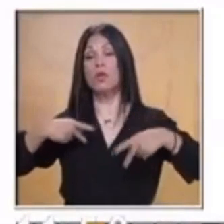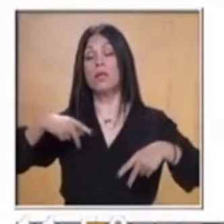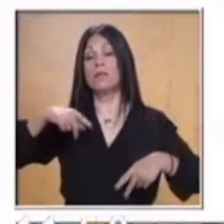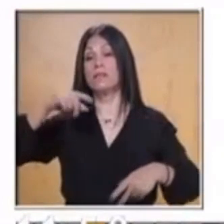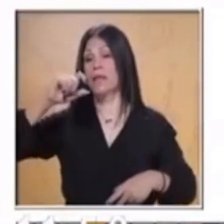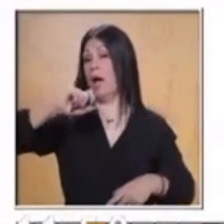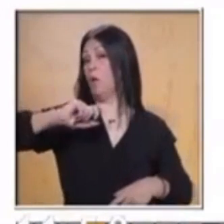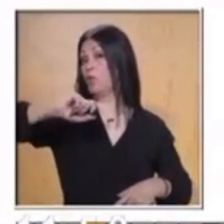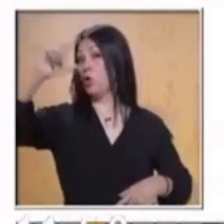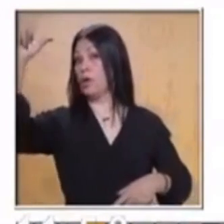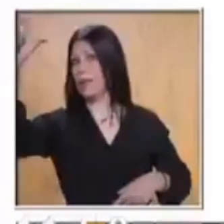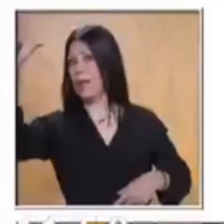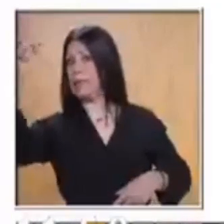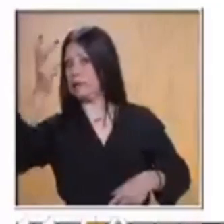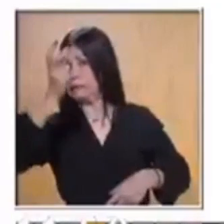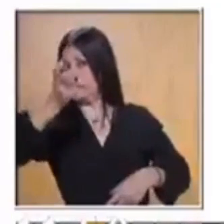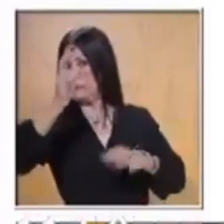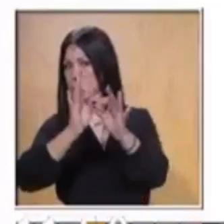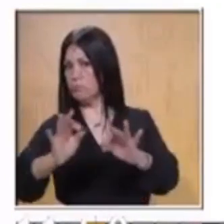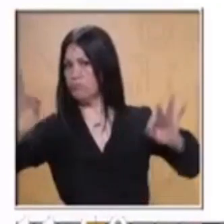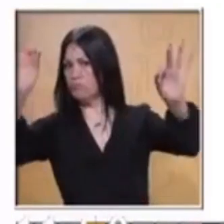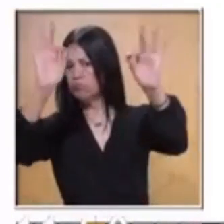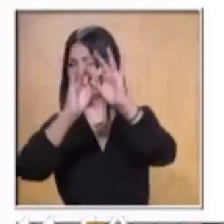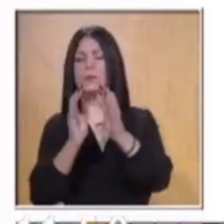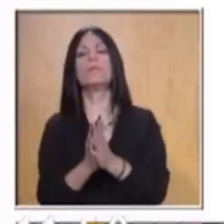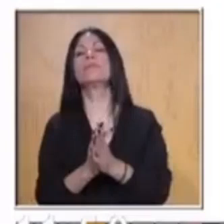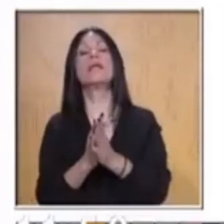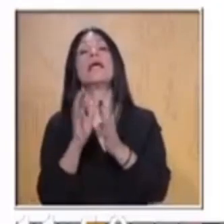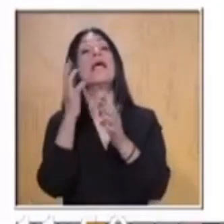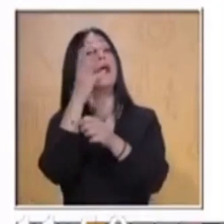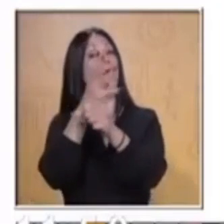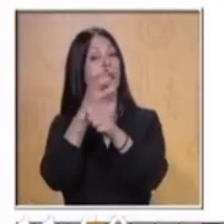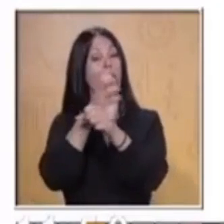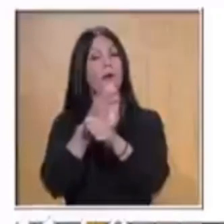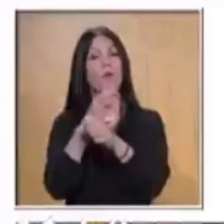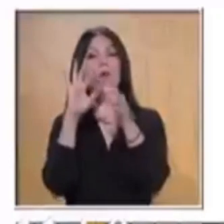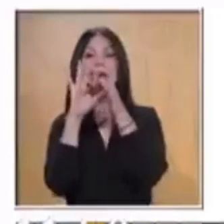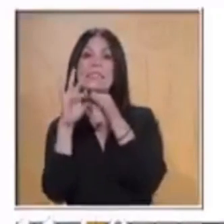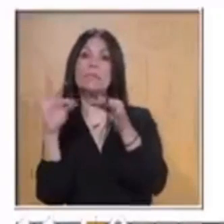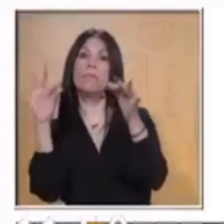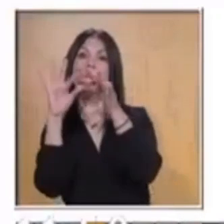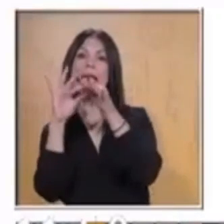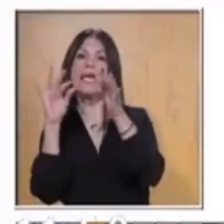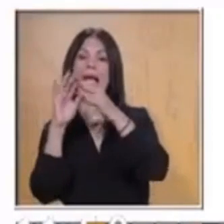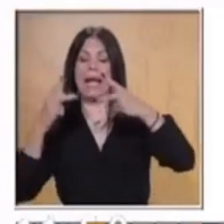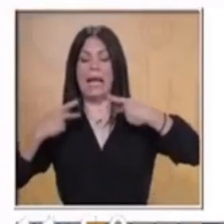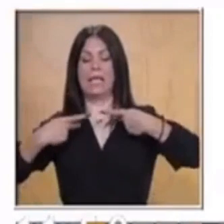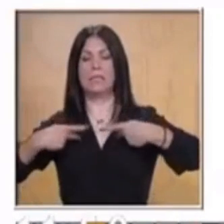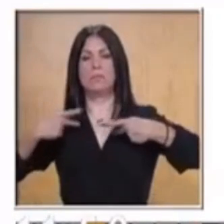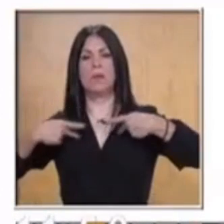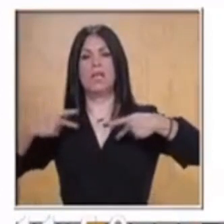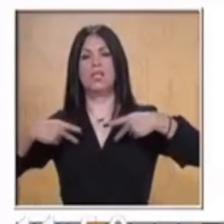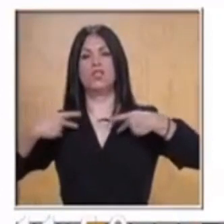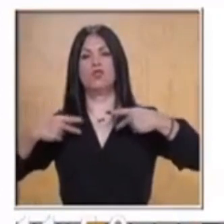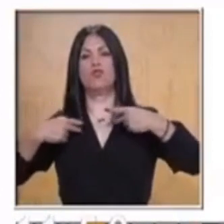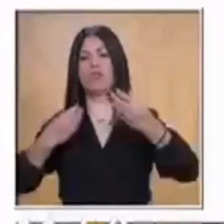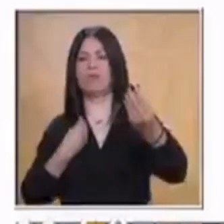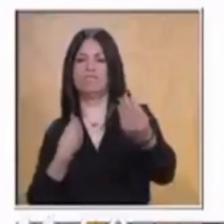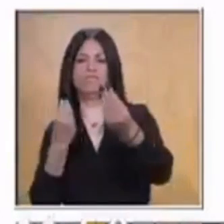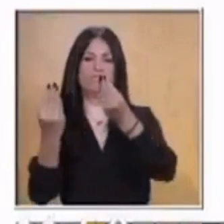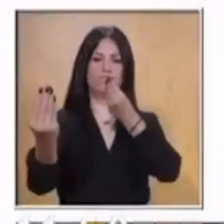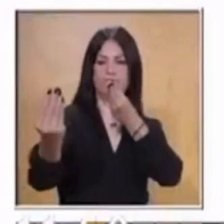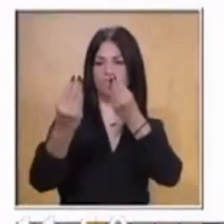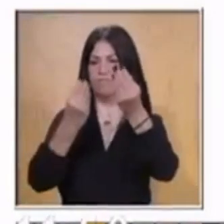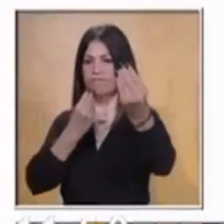Para cuarto grado, explica los beneficios de la convivencia democrática. Muy bien, la democracia presente